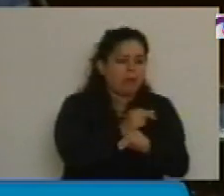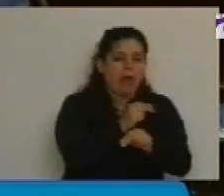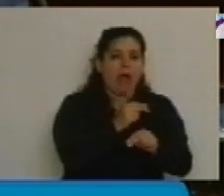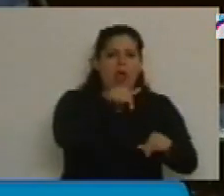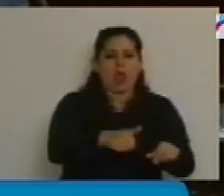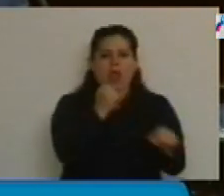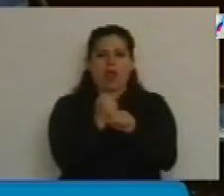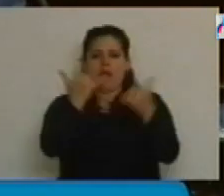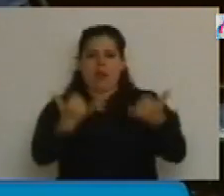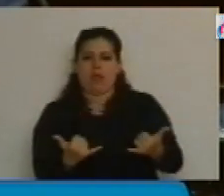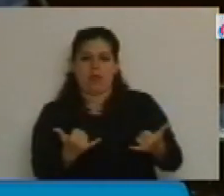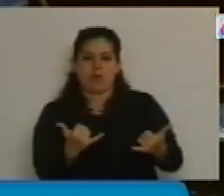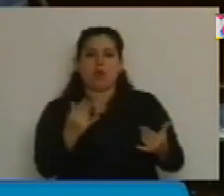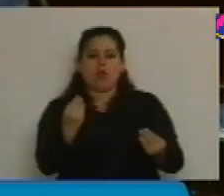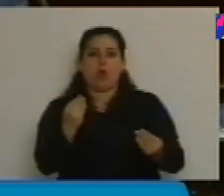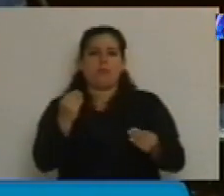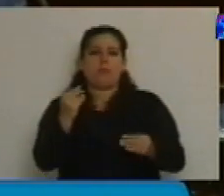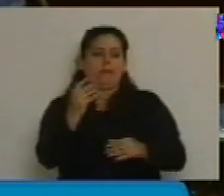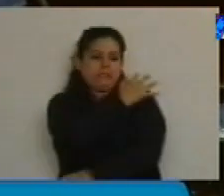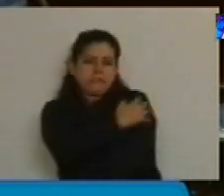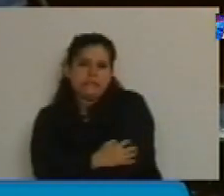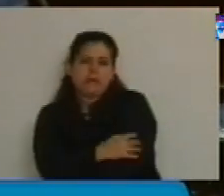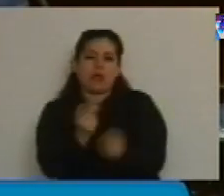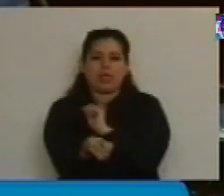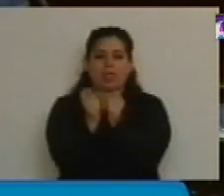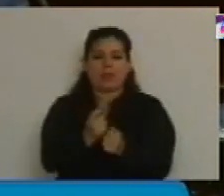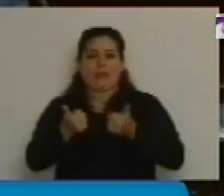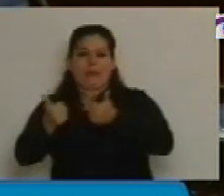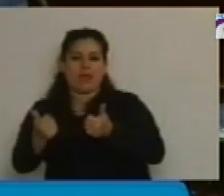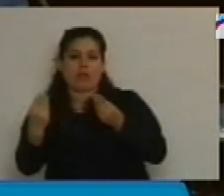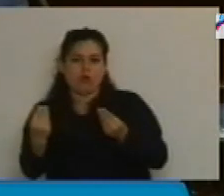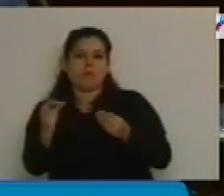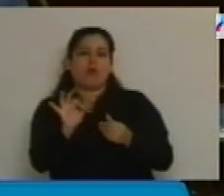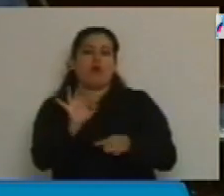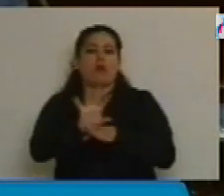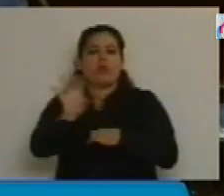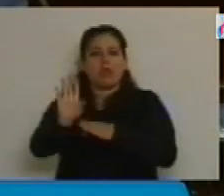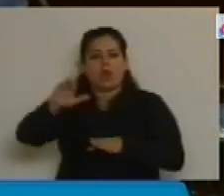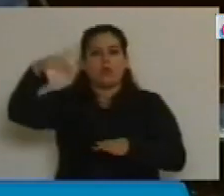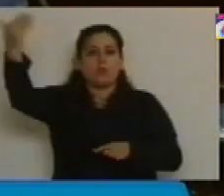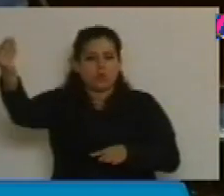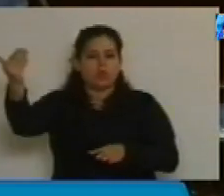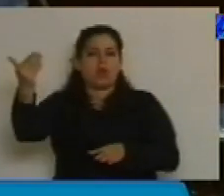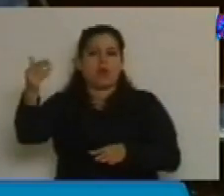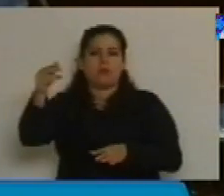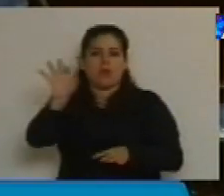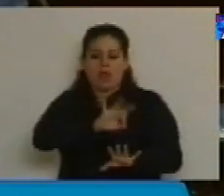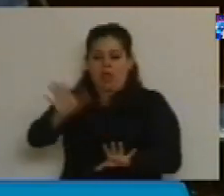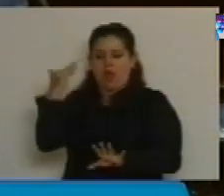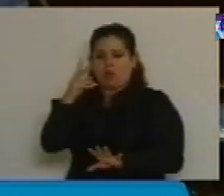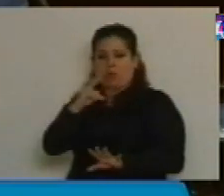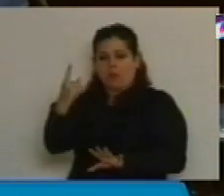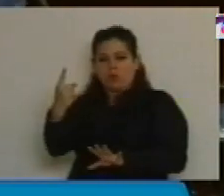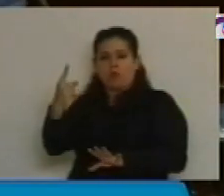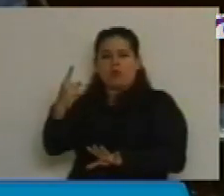indigencia, cómo generar las condiciones para propiciar la reestructuración de la deuda pública en virtud del default declarado en el año 2001